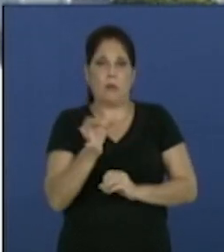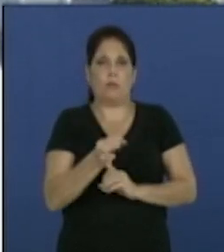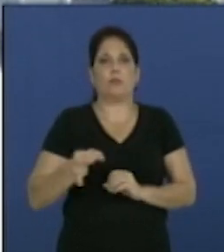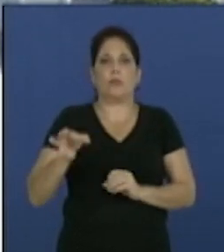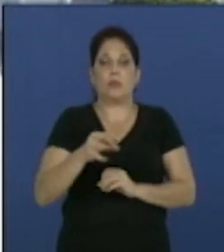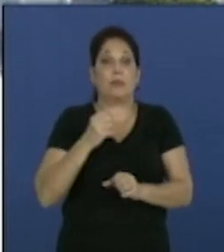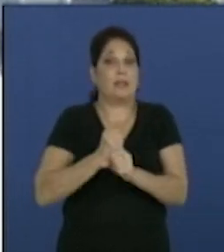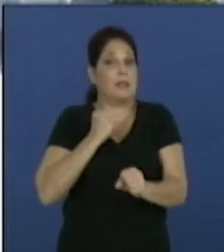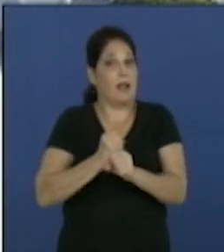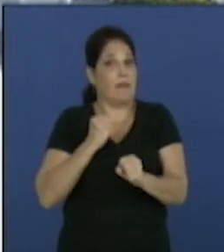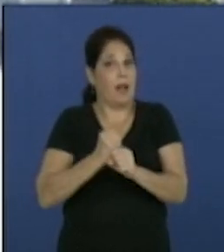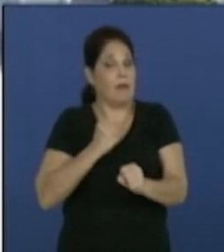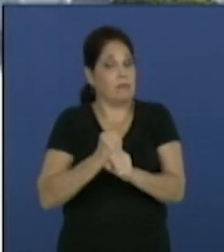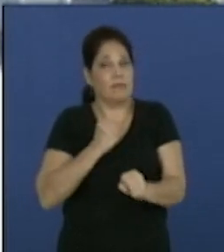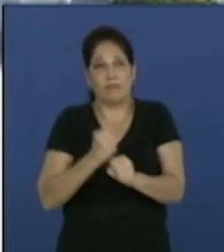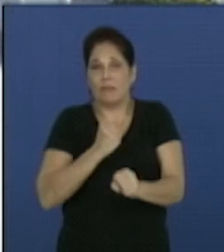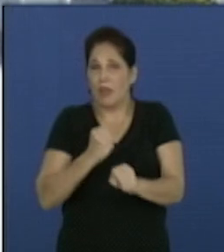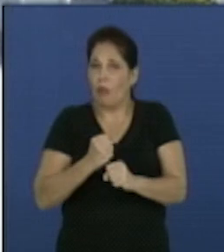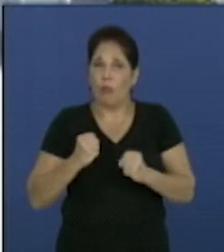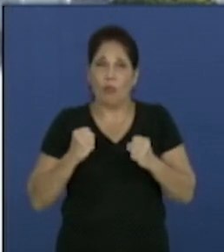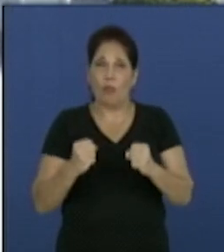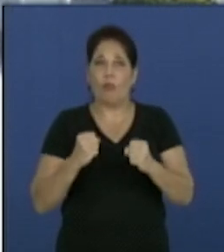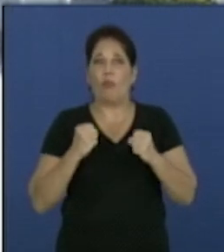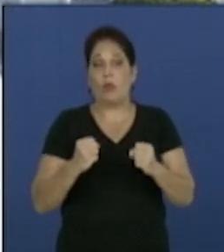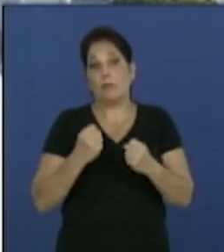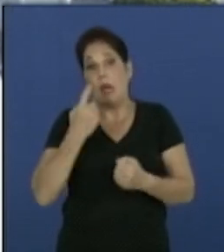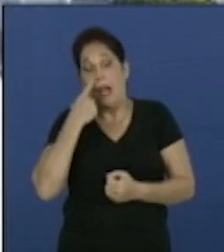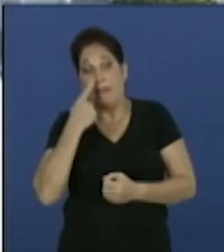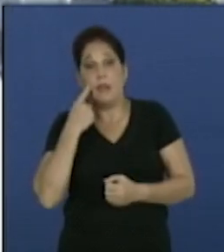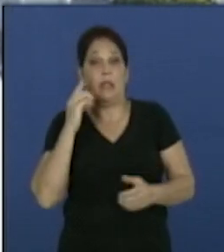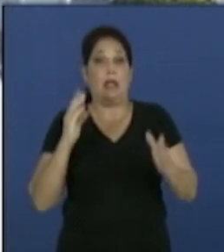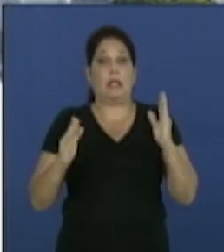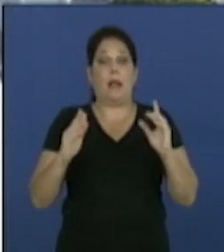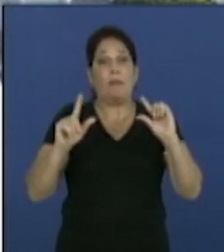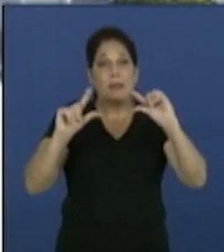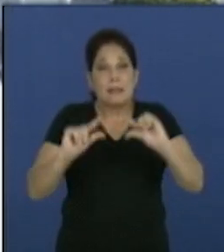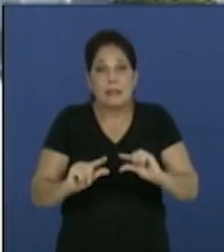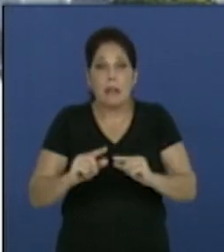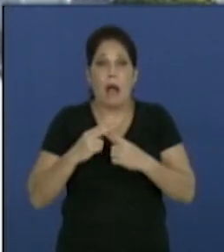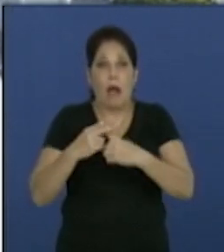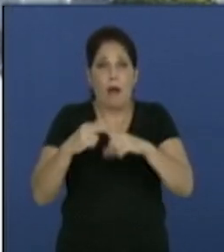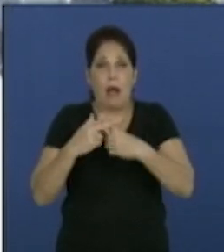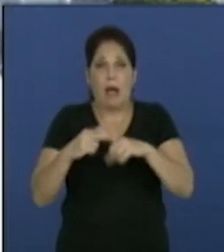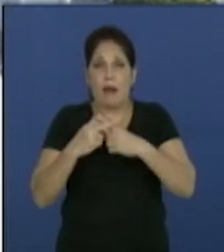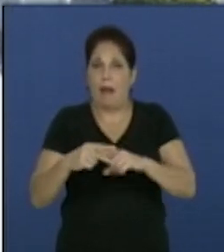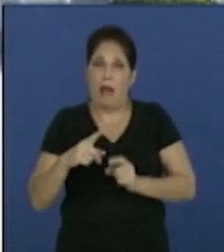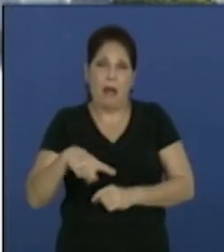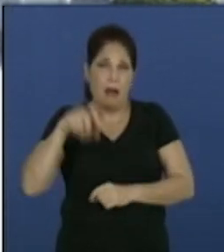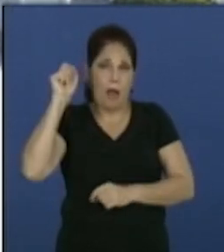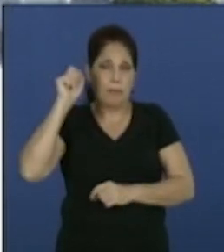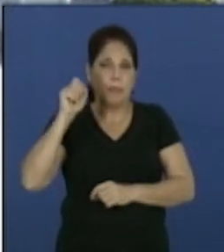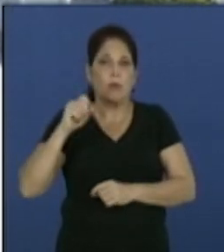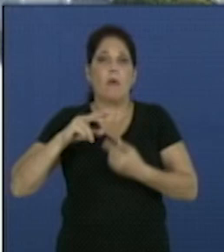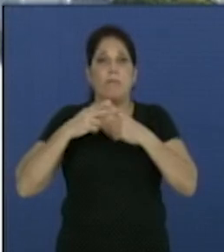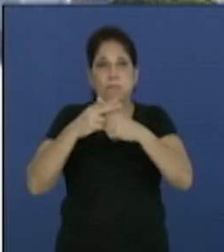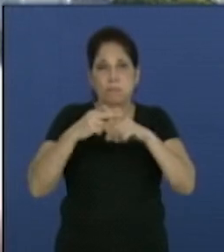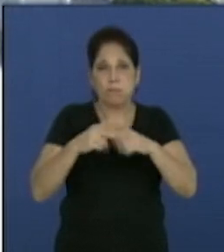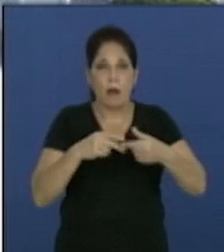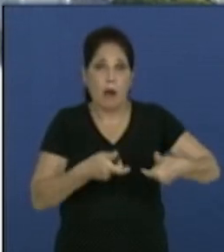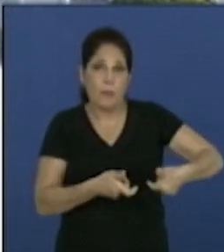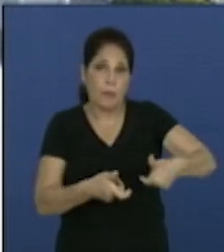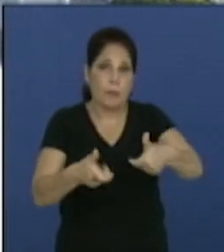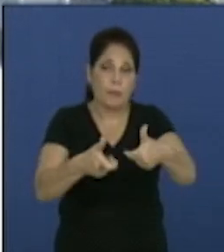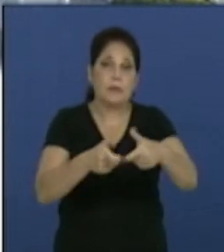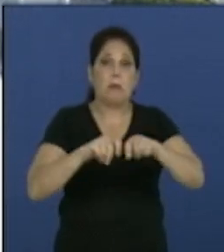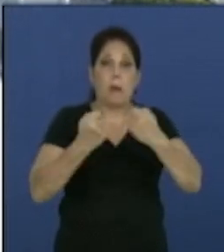trabaja de forma intensa para ver en el periodo mínimo que podemos recuperar y reparar equipos que se han ido averiando